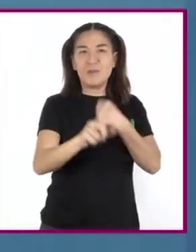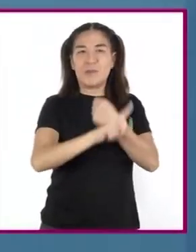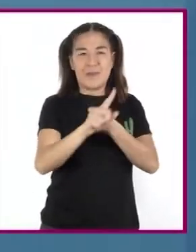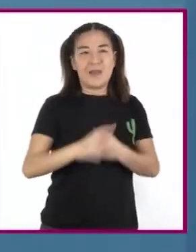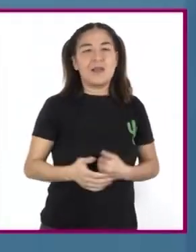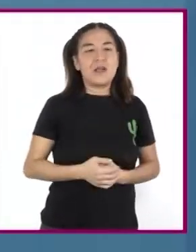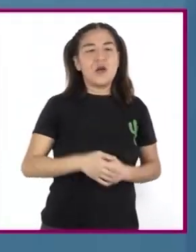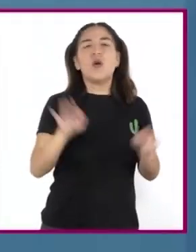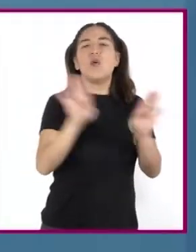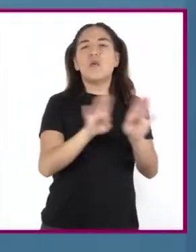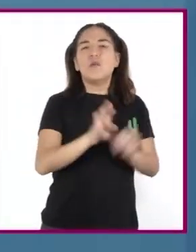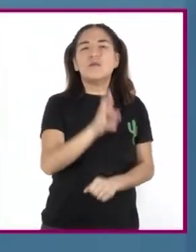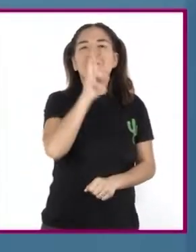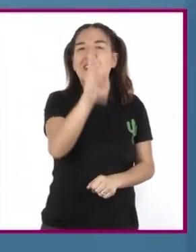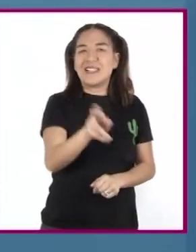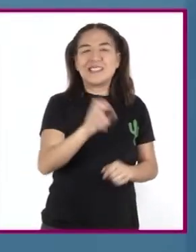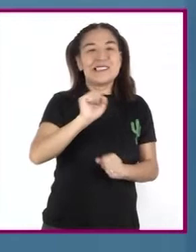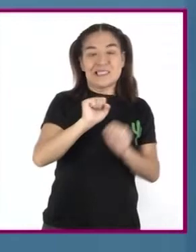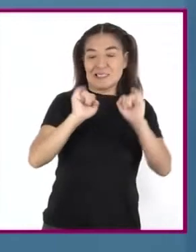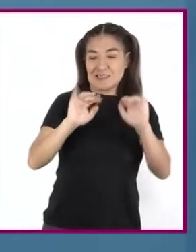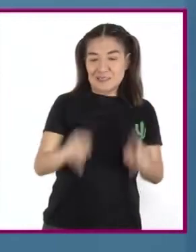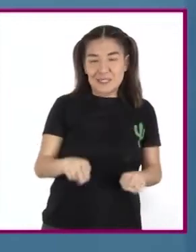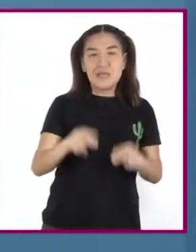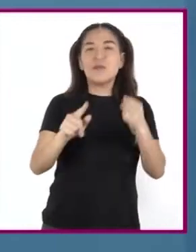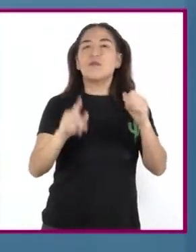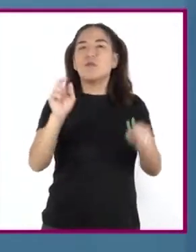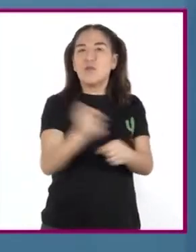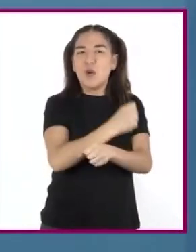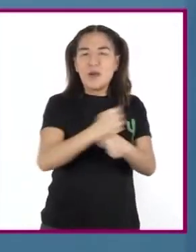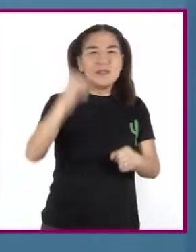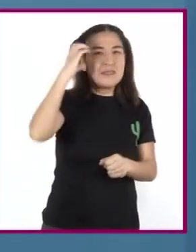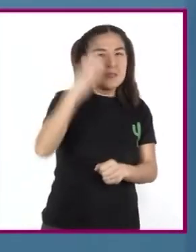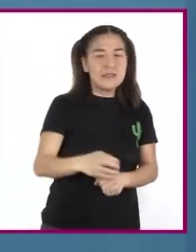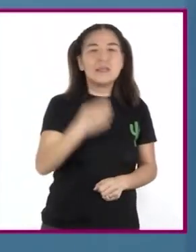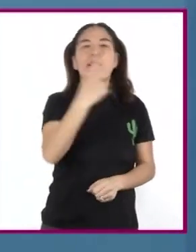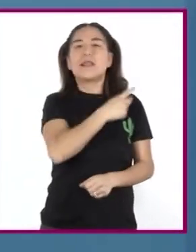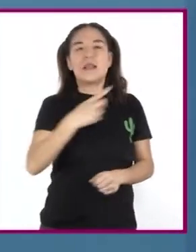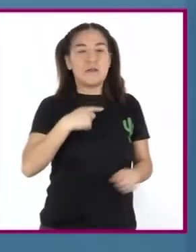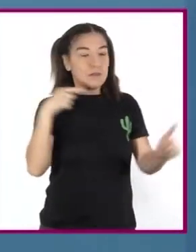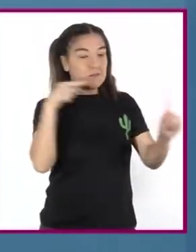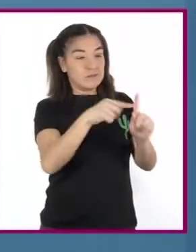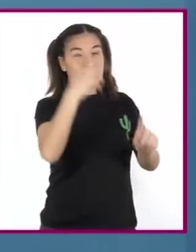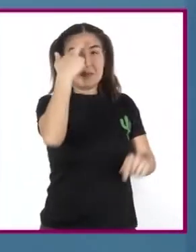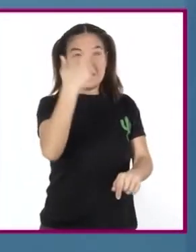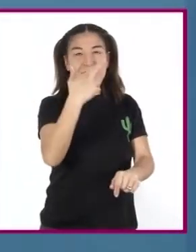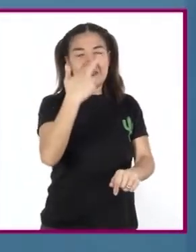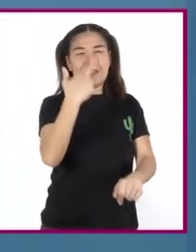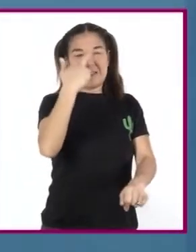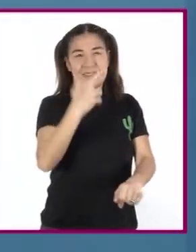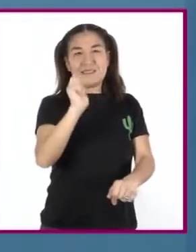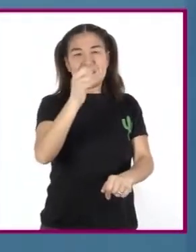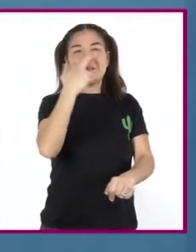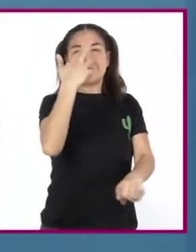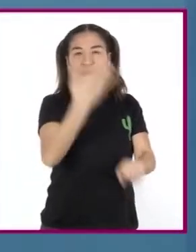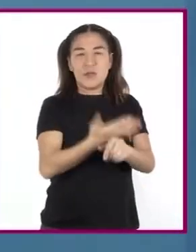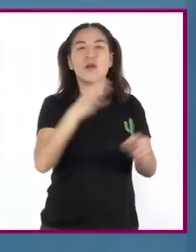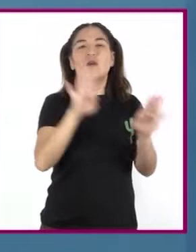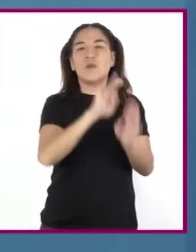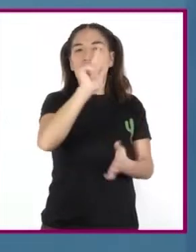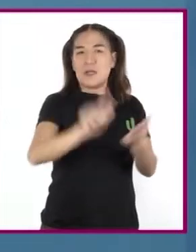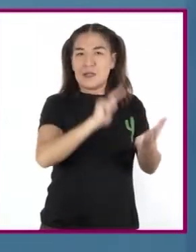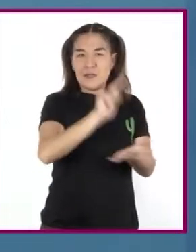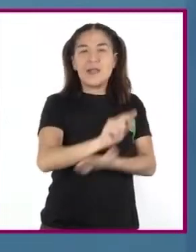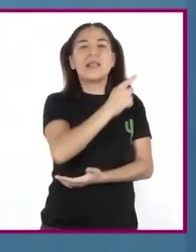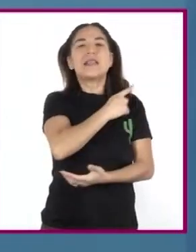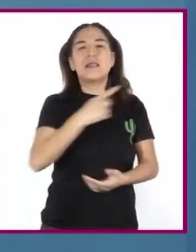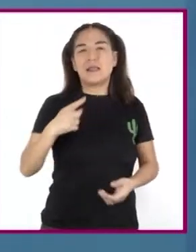violencia y en un marco de respeto a la legalidad, se requiere que las personas desarrollen ciertas competencias